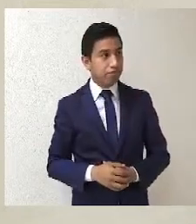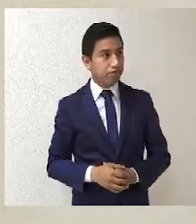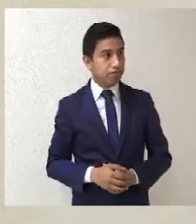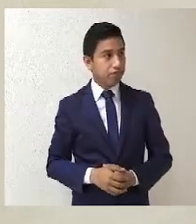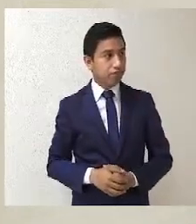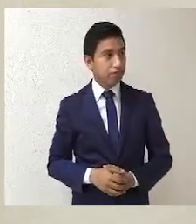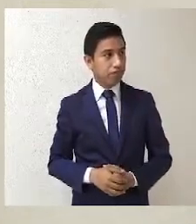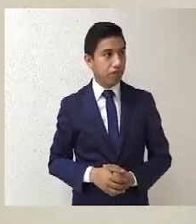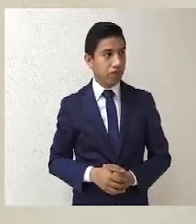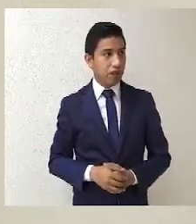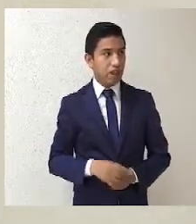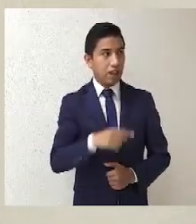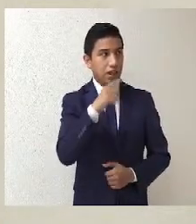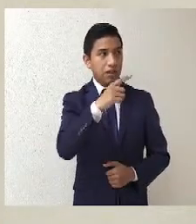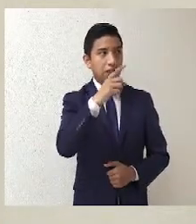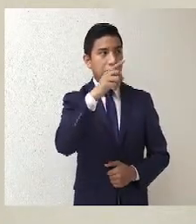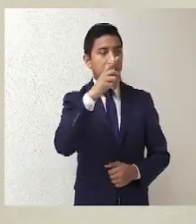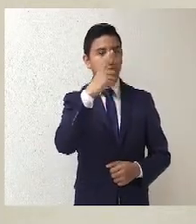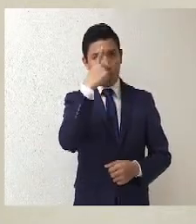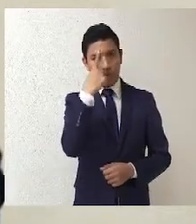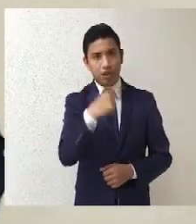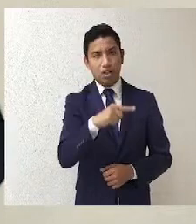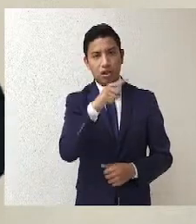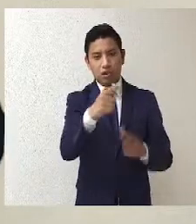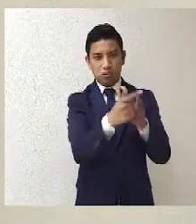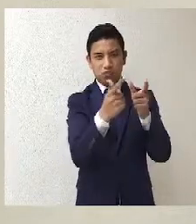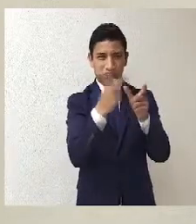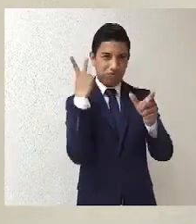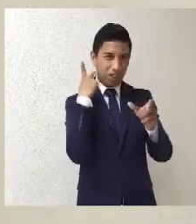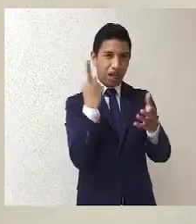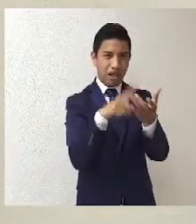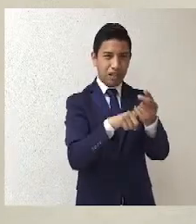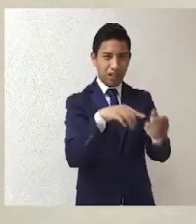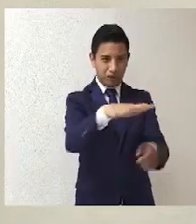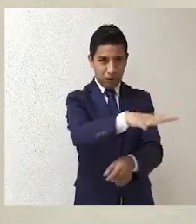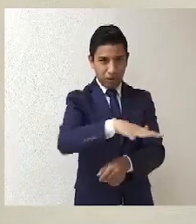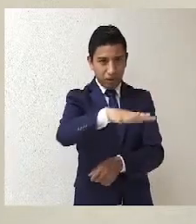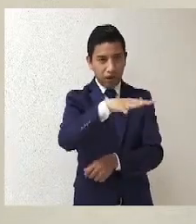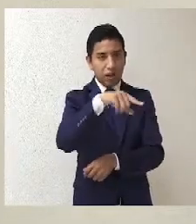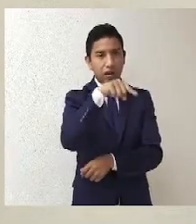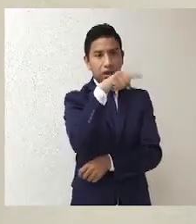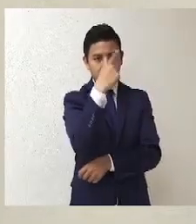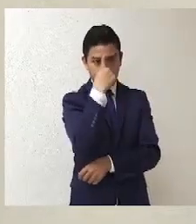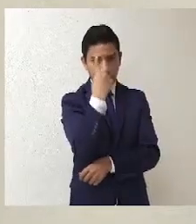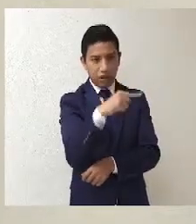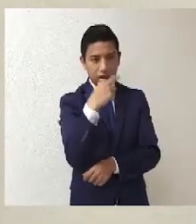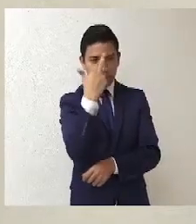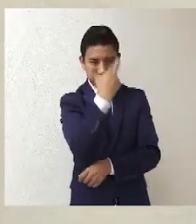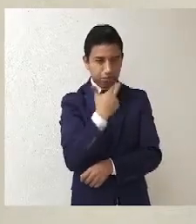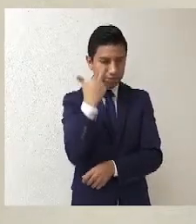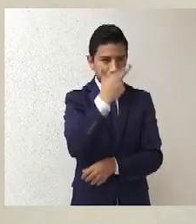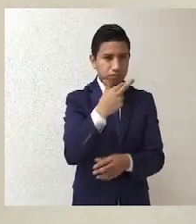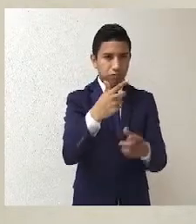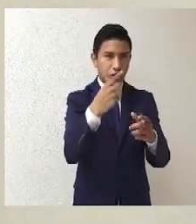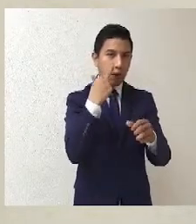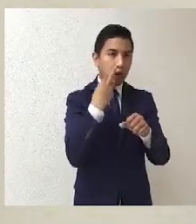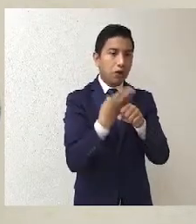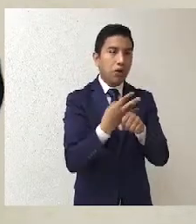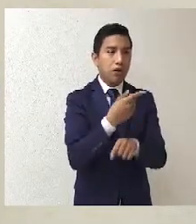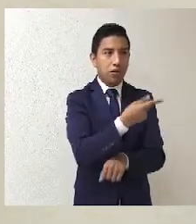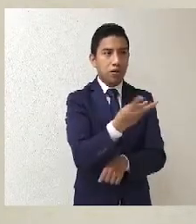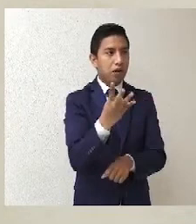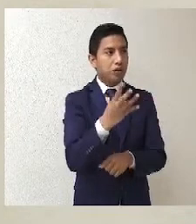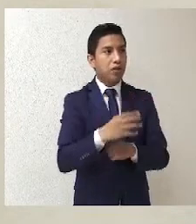Finalmente, ¿qué resuelve esta Comisión de Justicia del partido? Sobre C, respecto al registro impugnal, considera que se consumó de manera